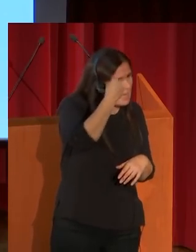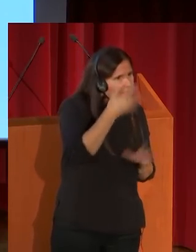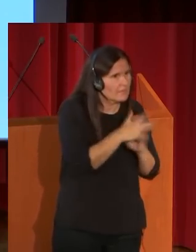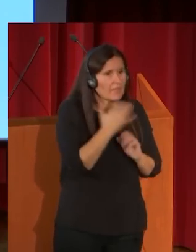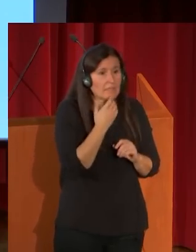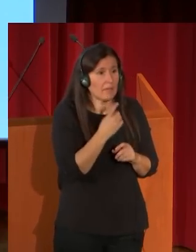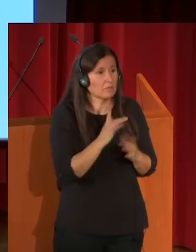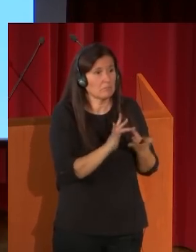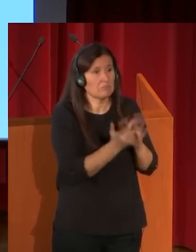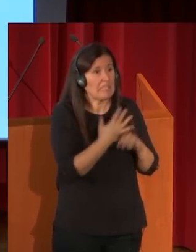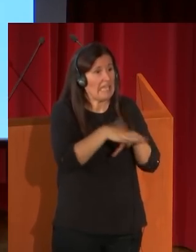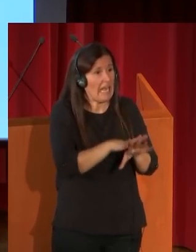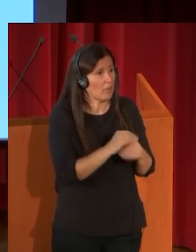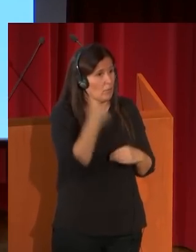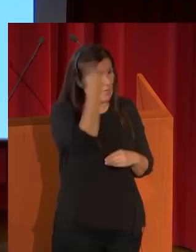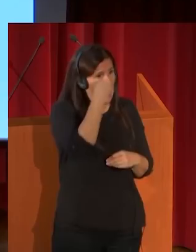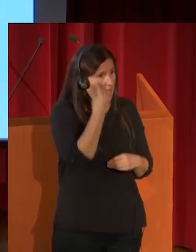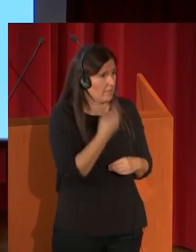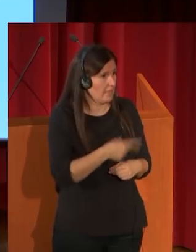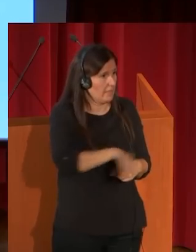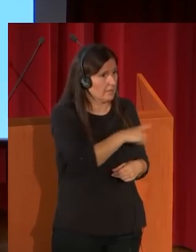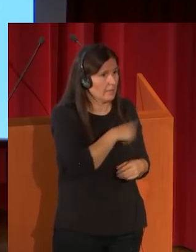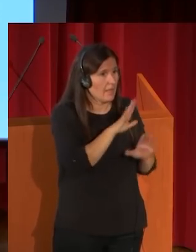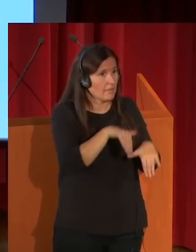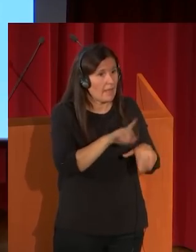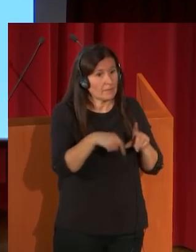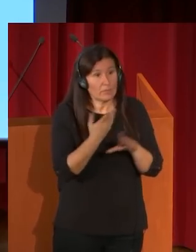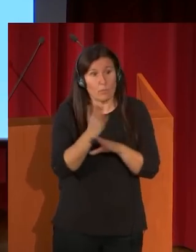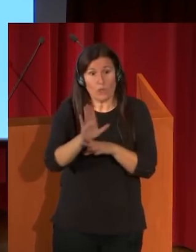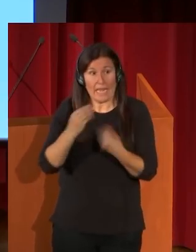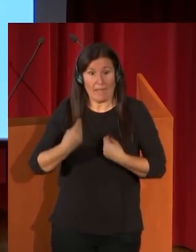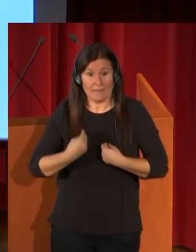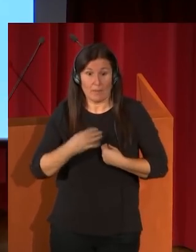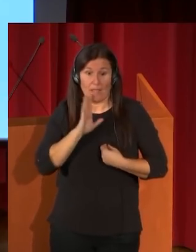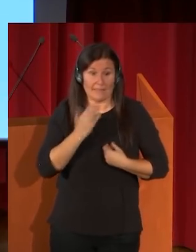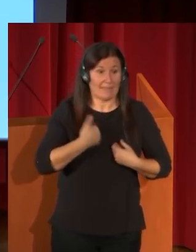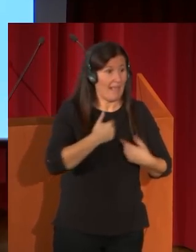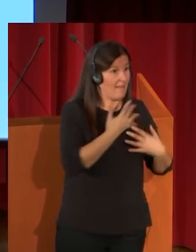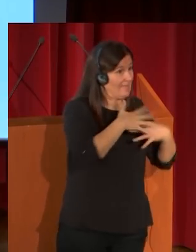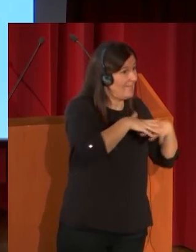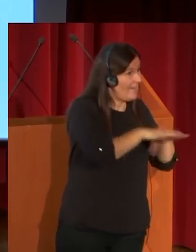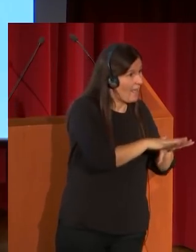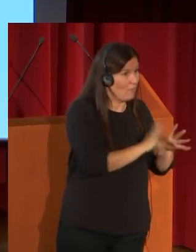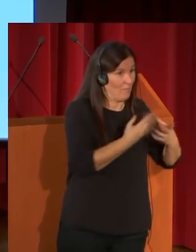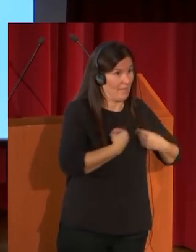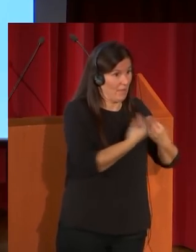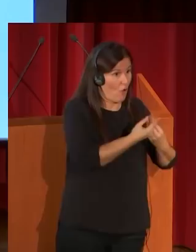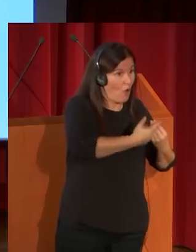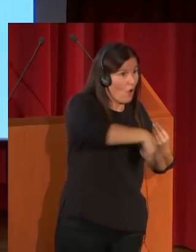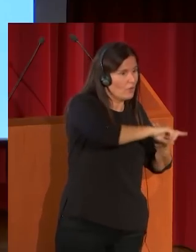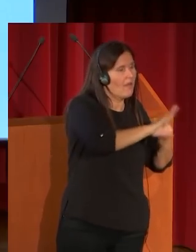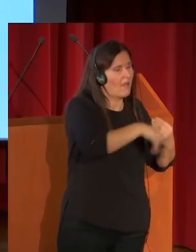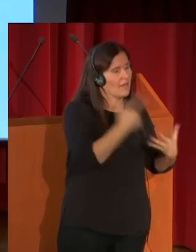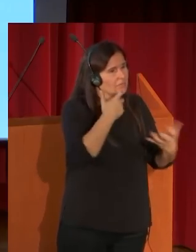más. Y esa manera de mostrar la vida árabe desde dentro se va a ver en algunas de sus acuarelas y va a